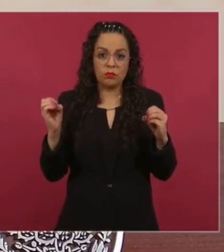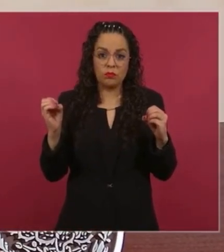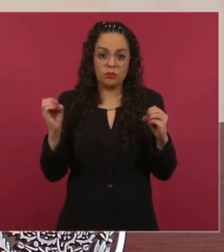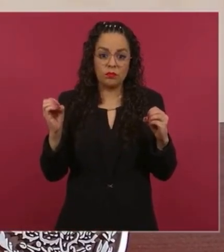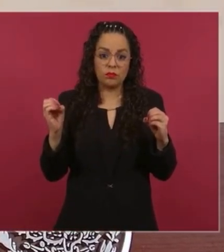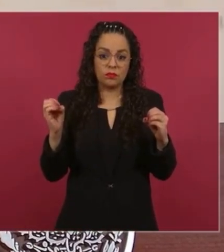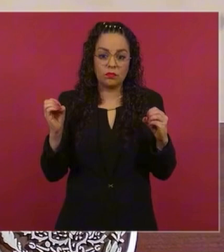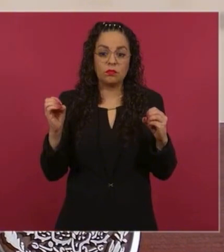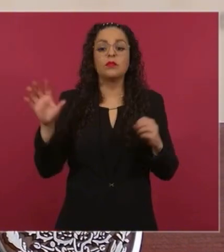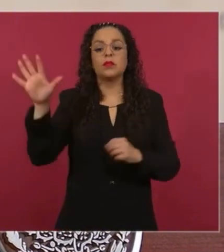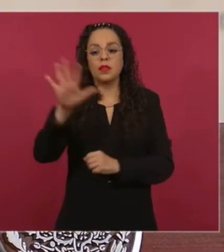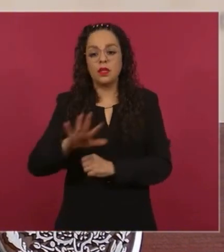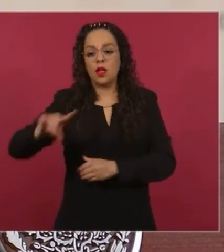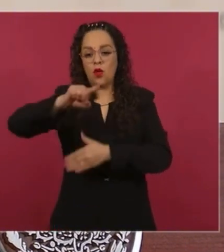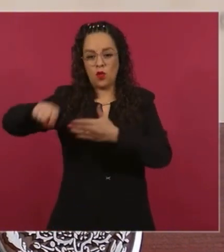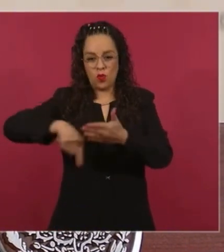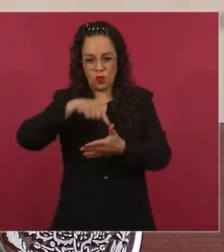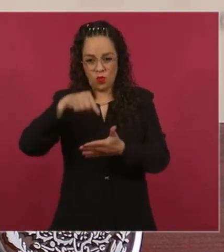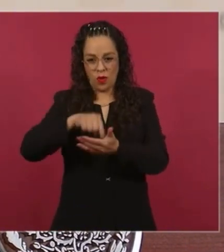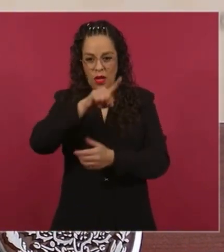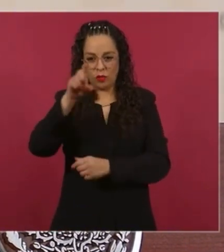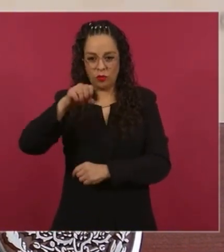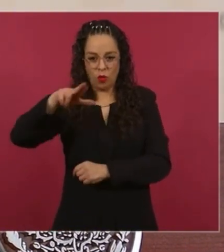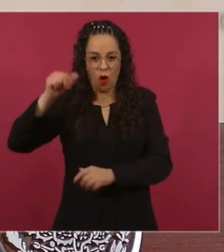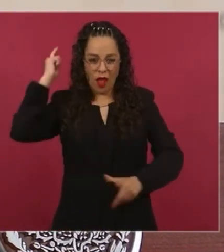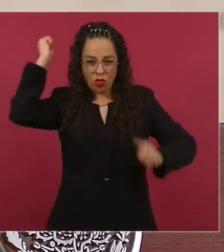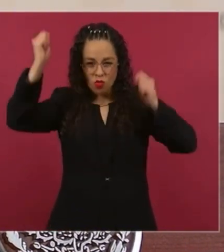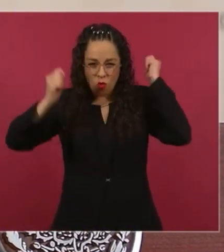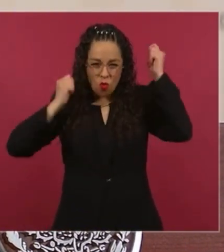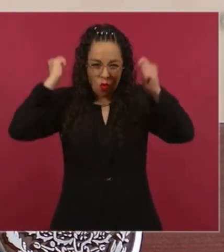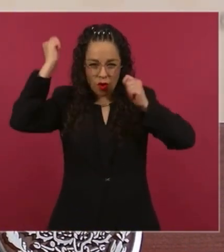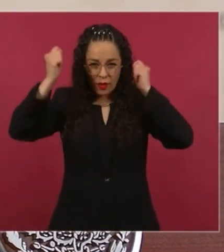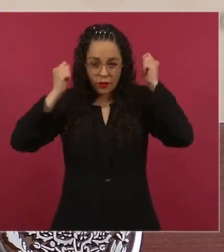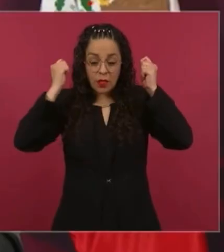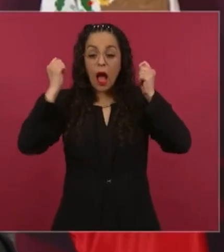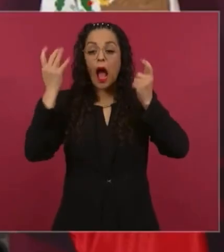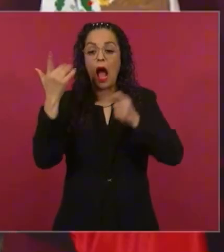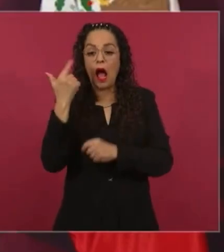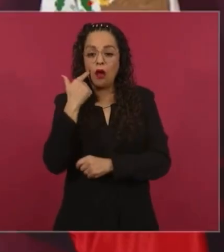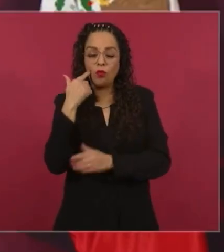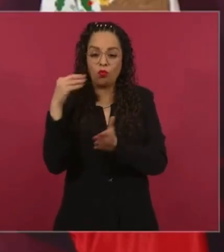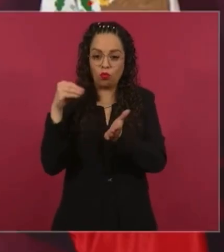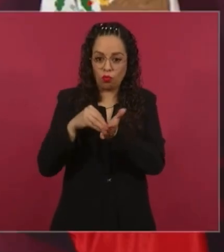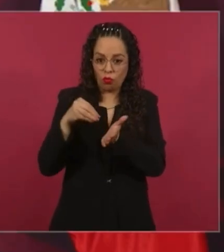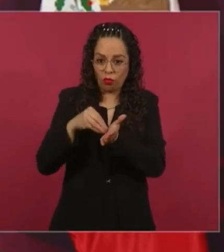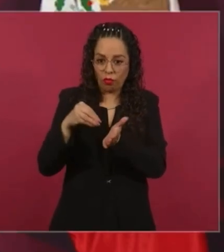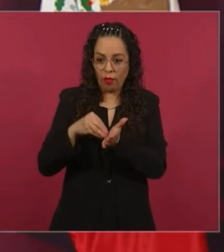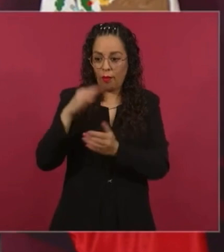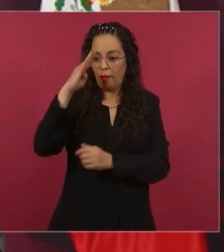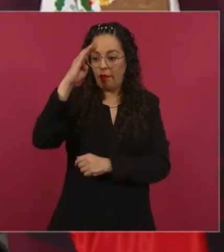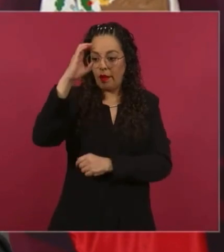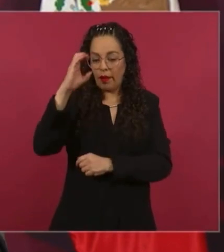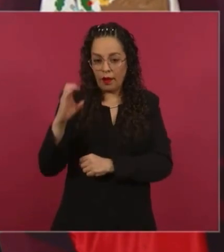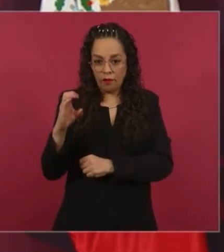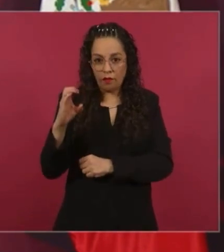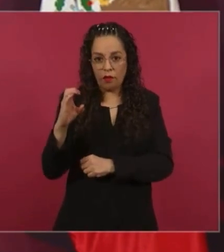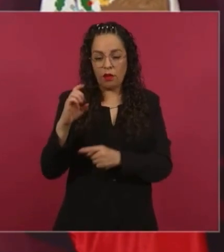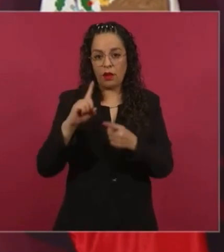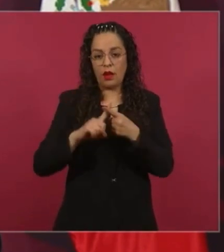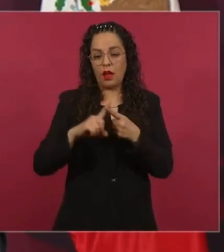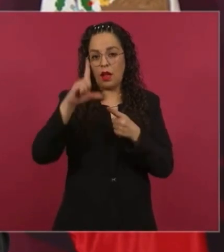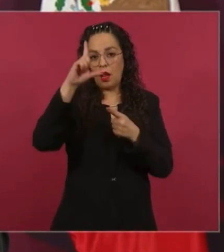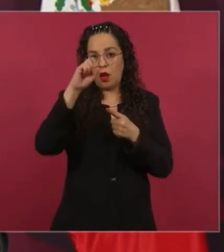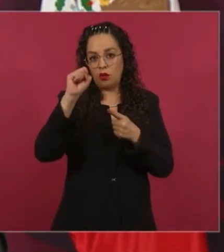todavía sigue creciendo mucho, Baja California, sobre todo Los Cabos,